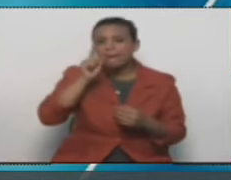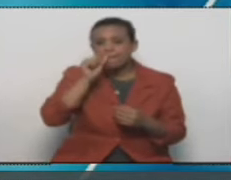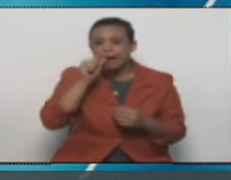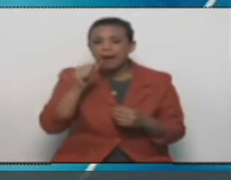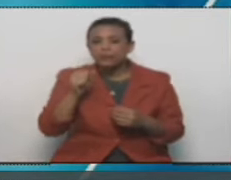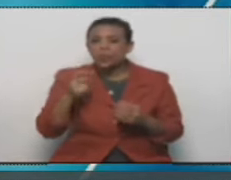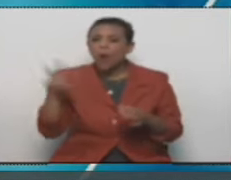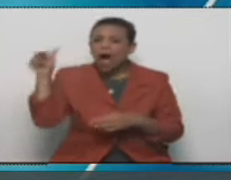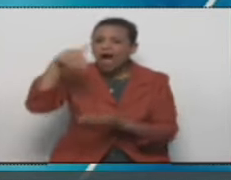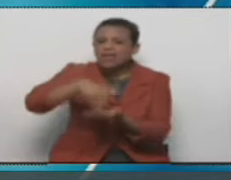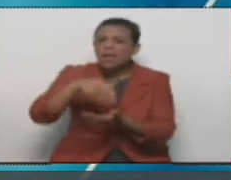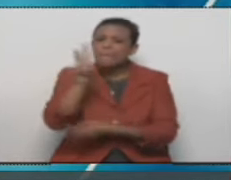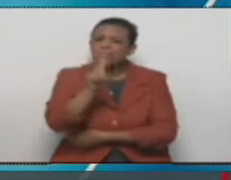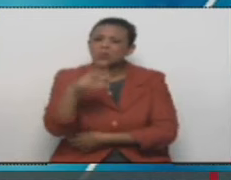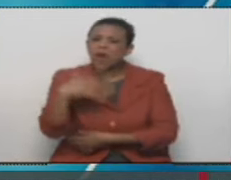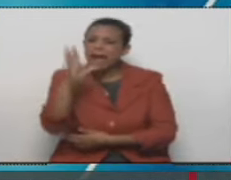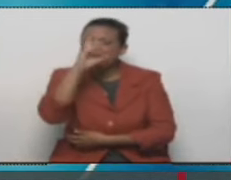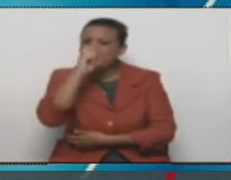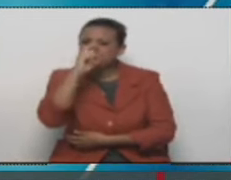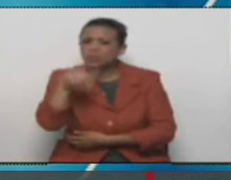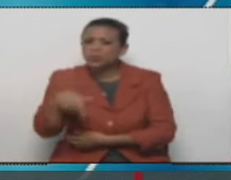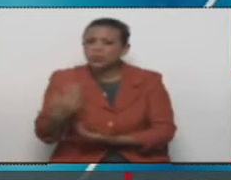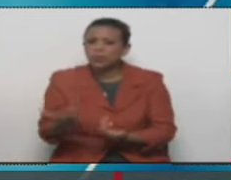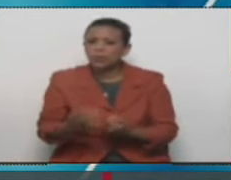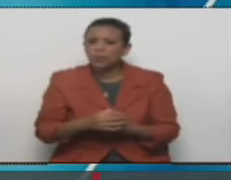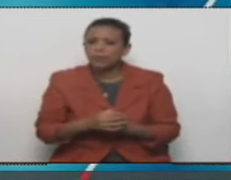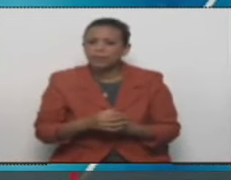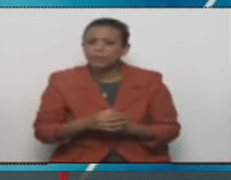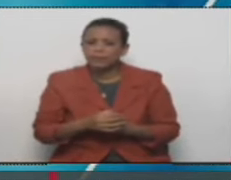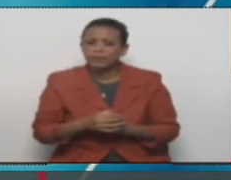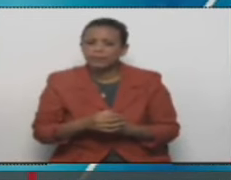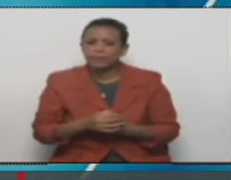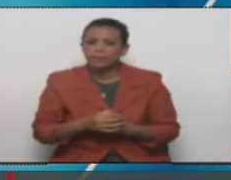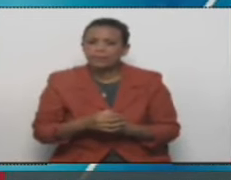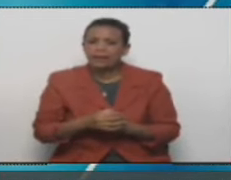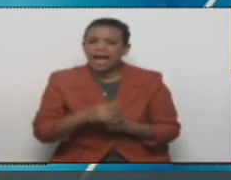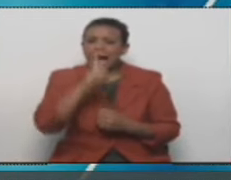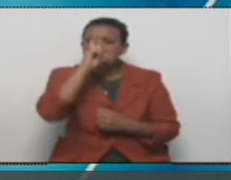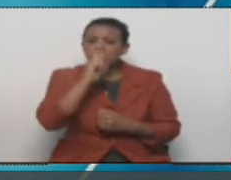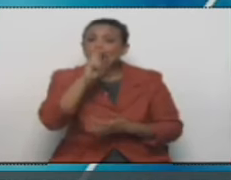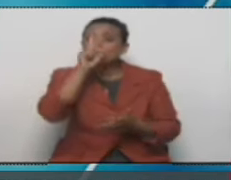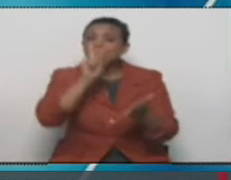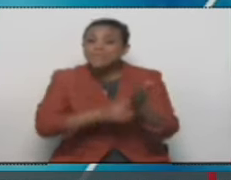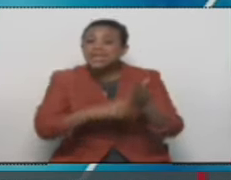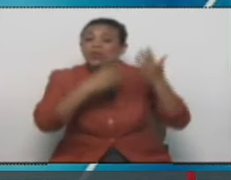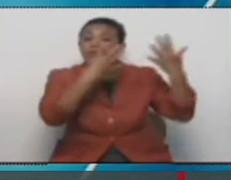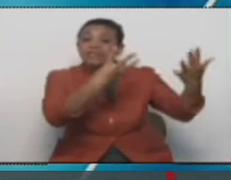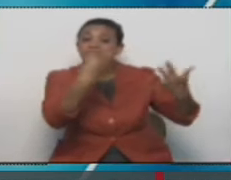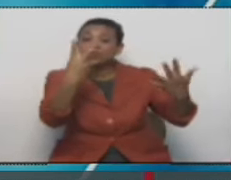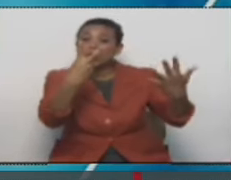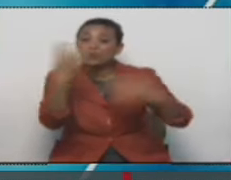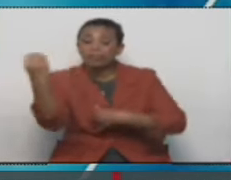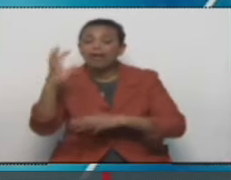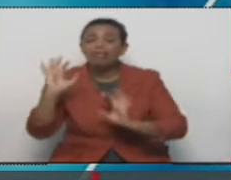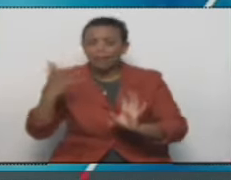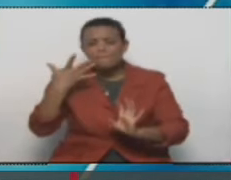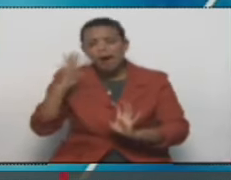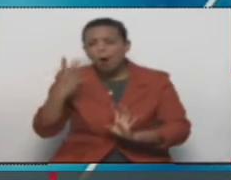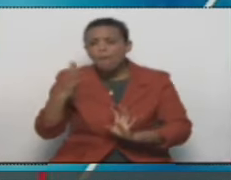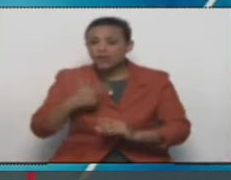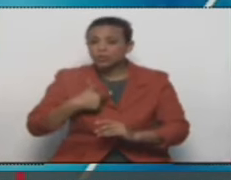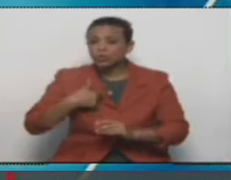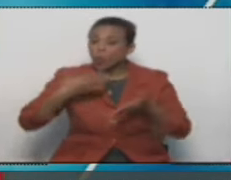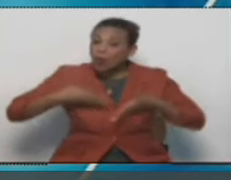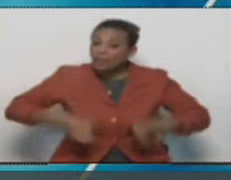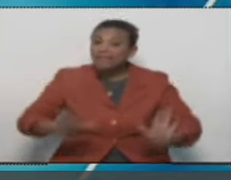llegó a Venezuela? En 1970, algo así quizás. En 1970, ¿verdad? correcto. Pero yo soy,